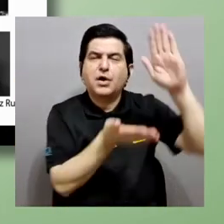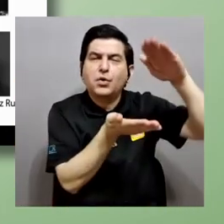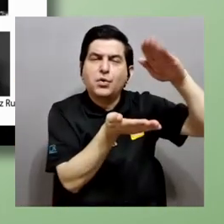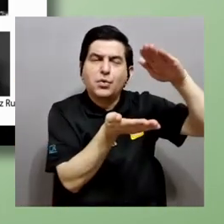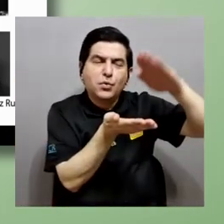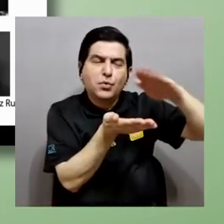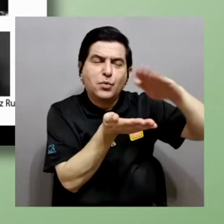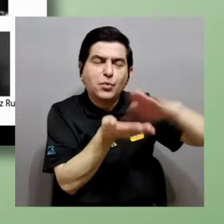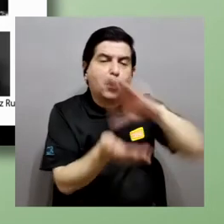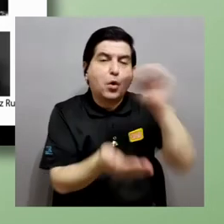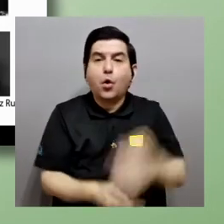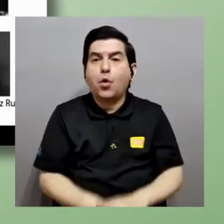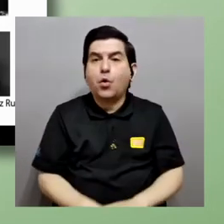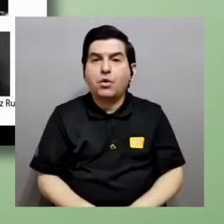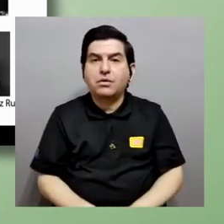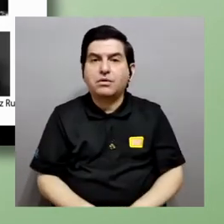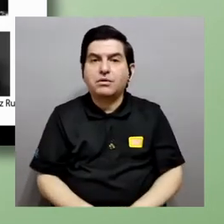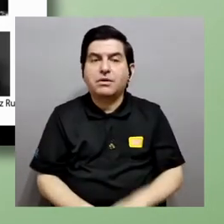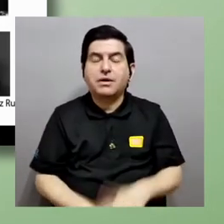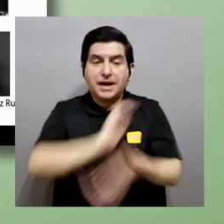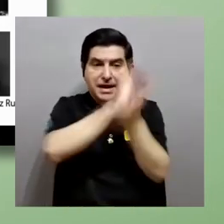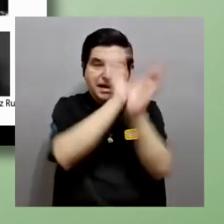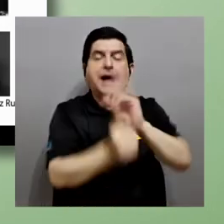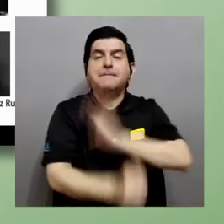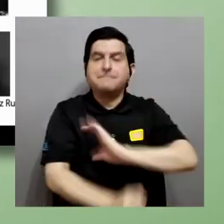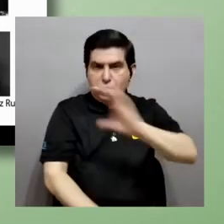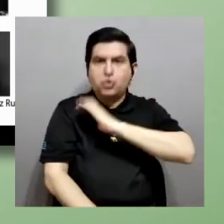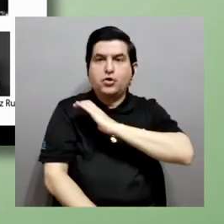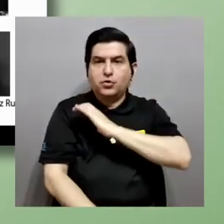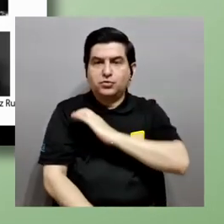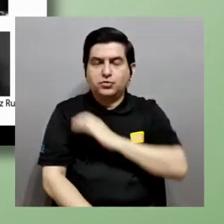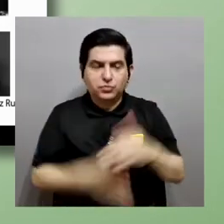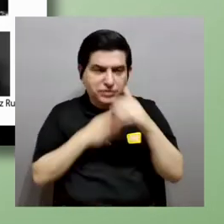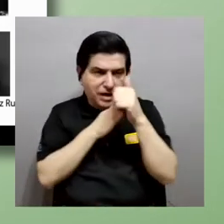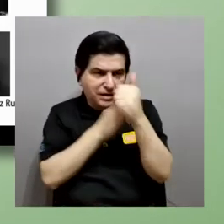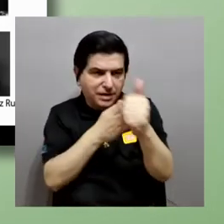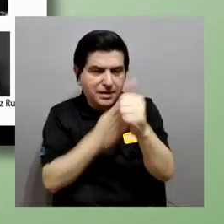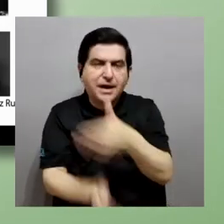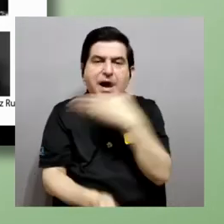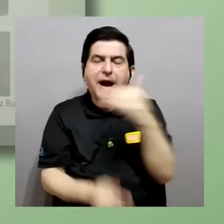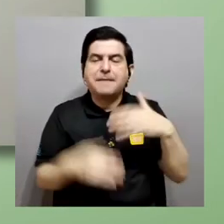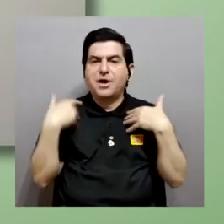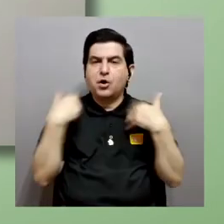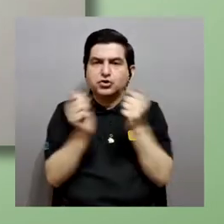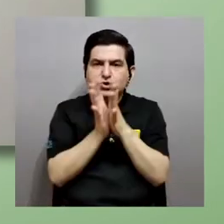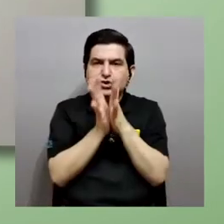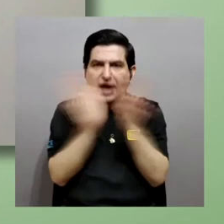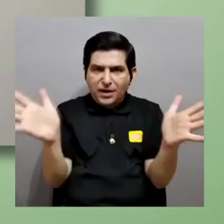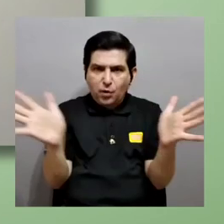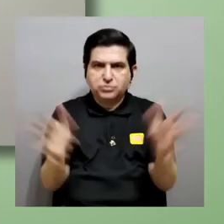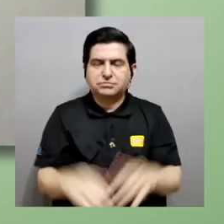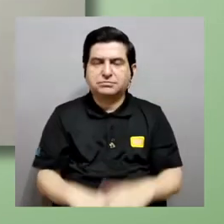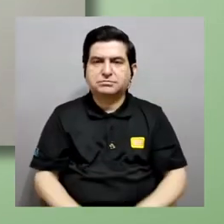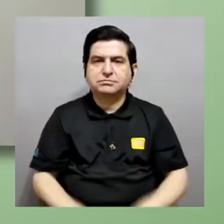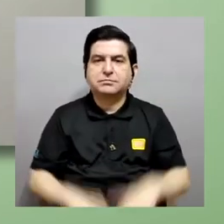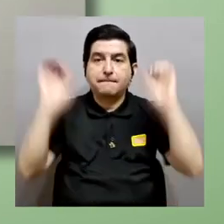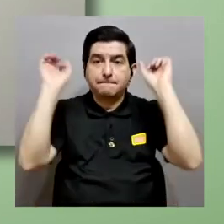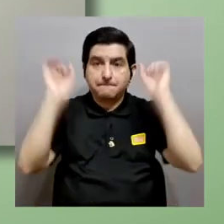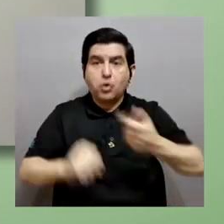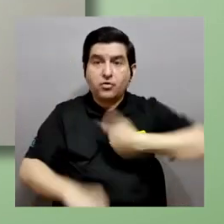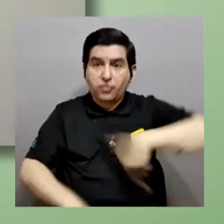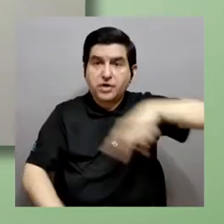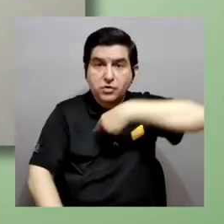mitigar o puede generar un cambio de comportamiento que va en dirección a mejorar la salud pública que